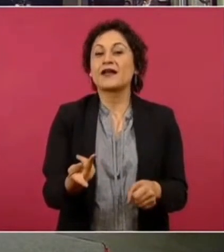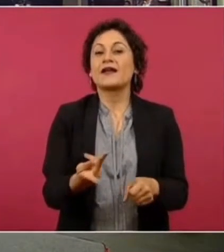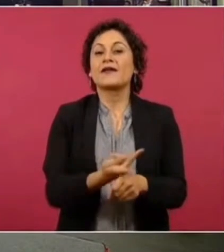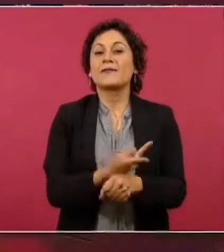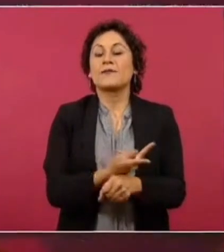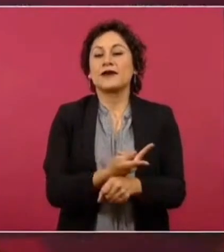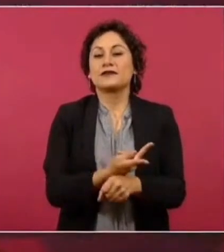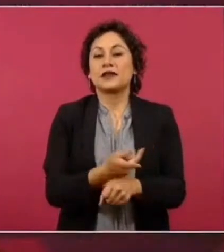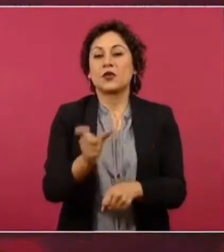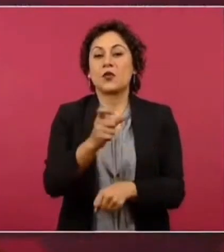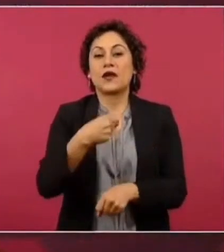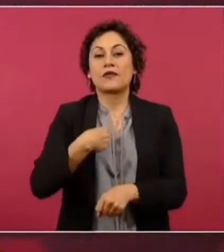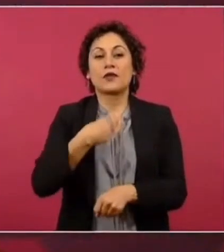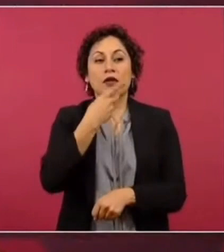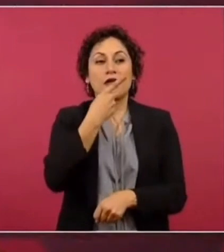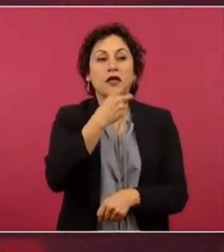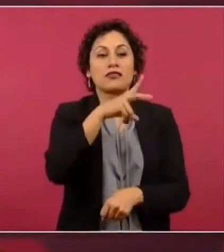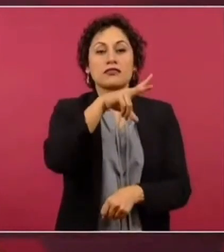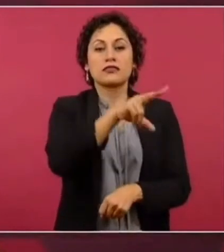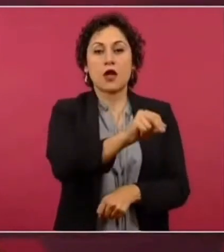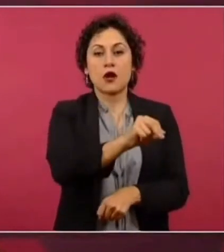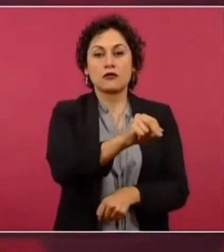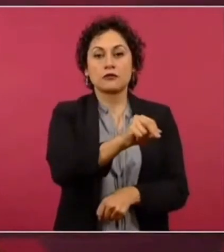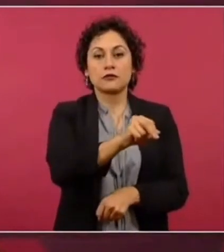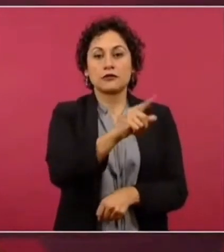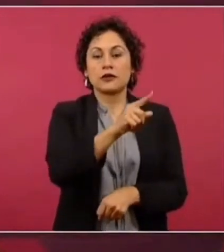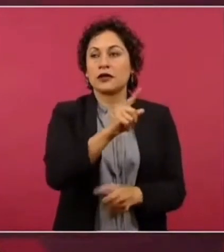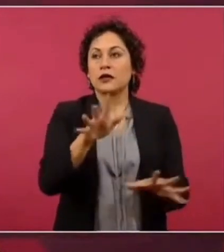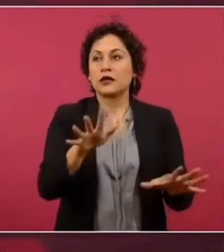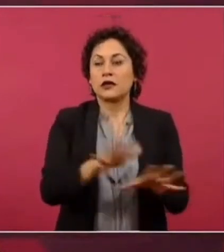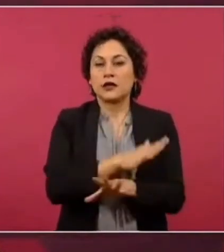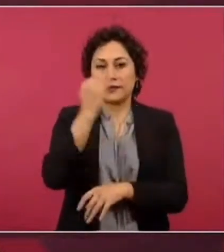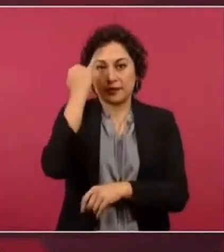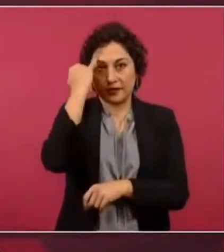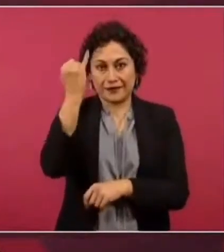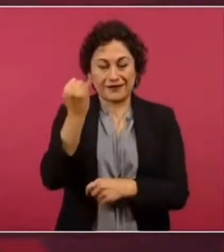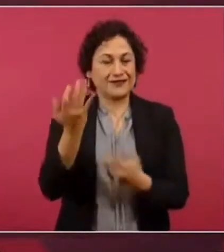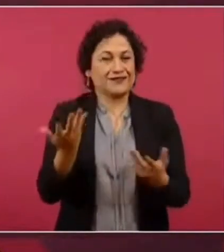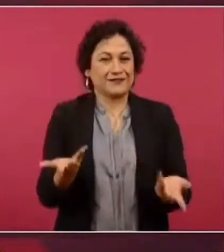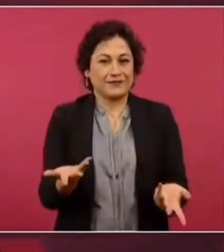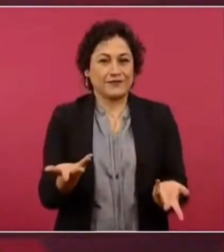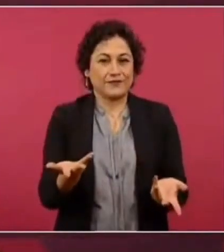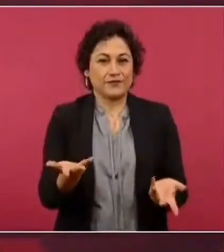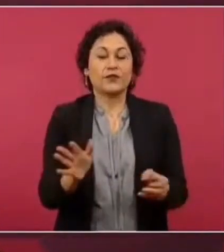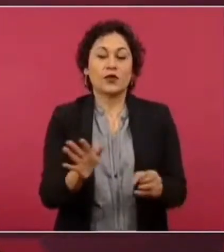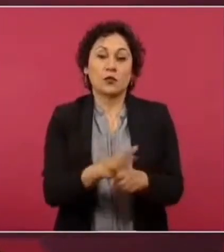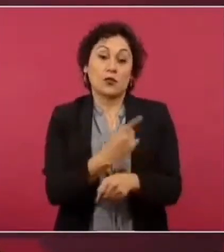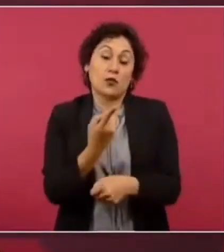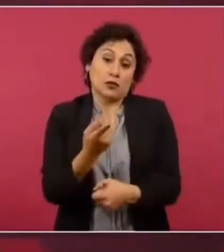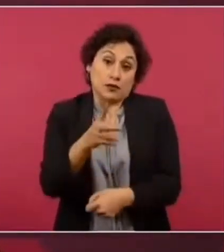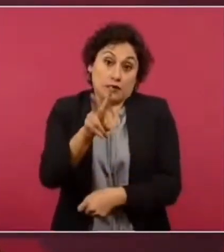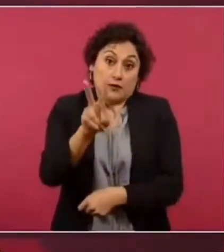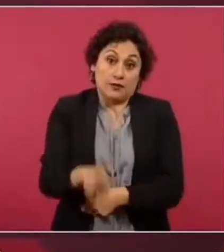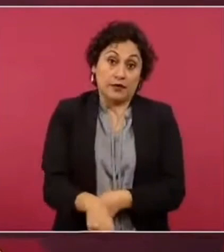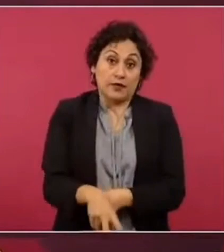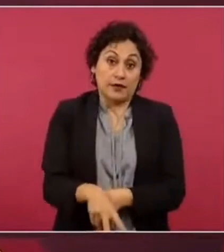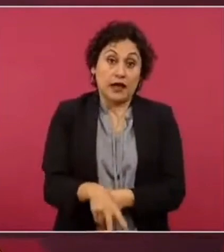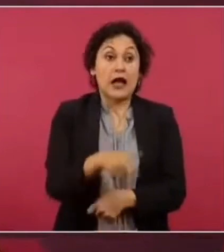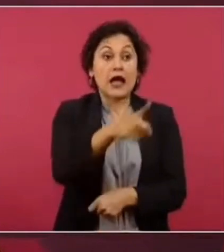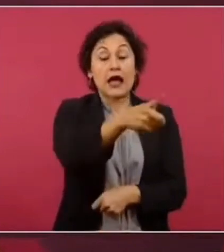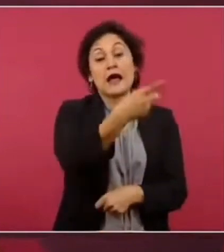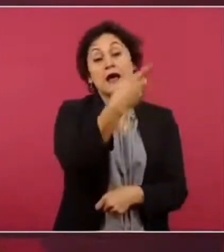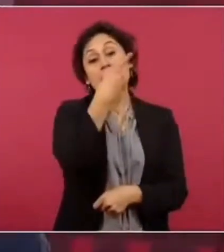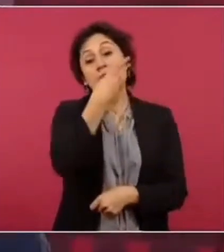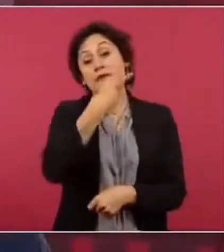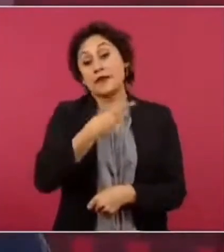de parecer porque la propuesta es ya entregamos los cuerpos